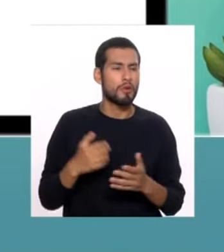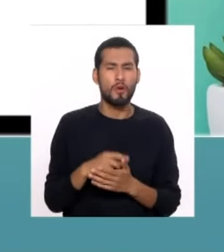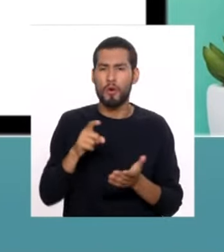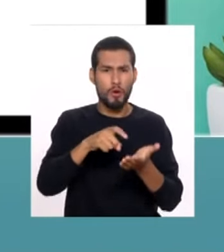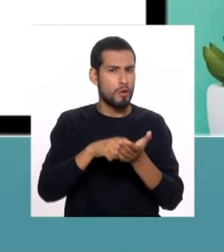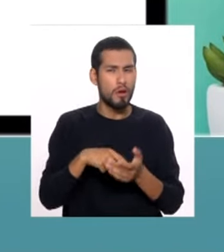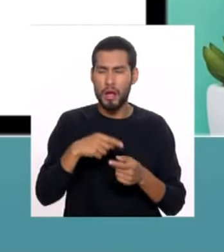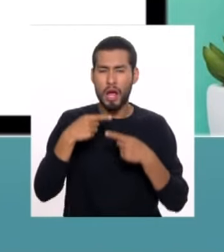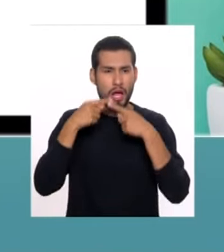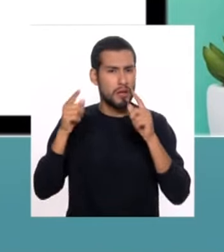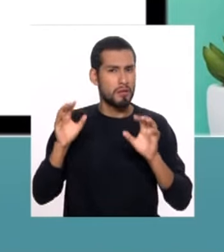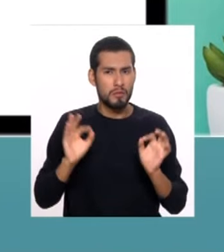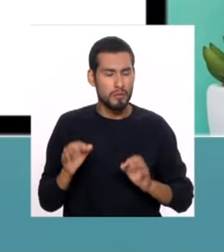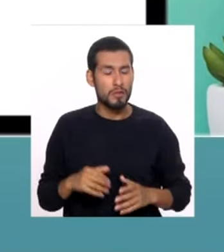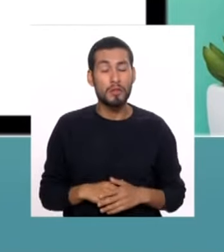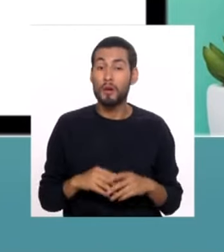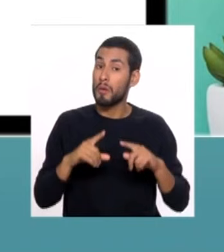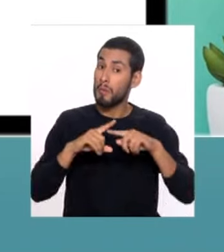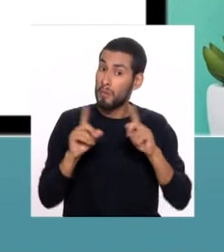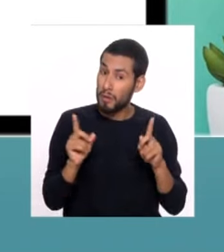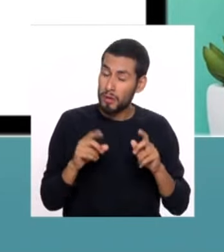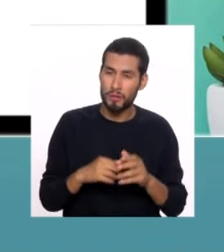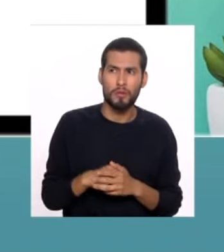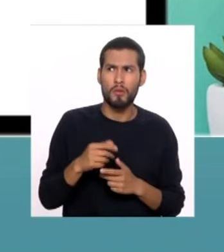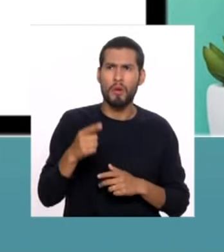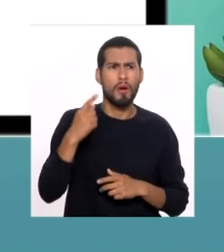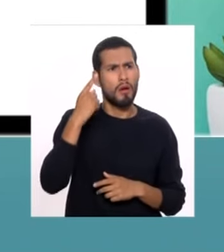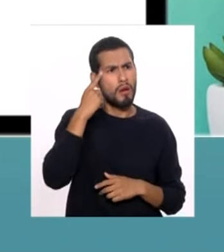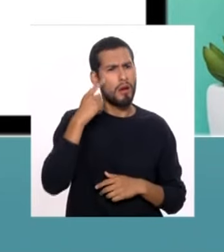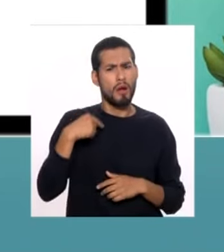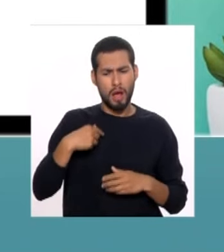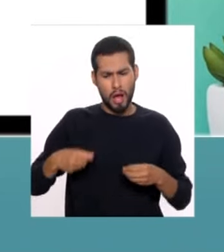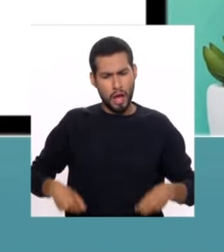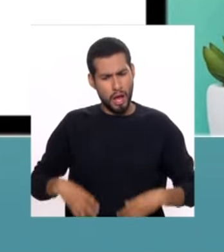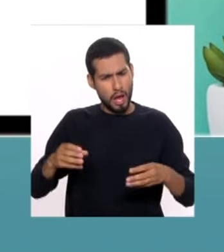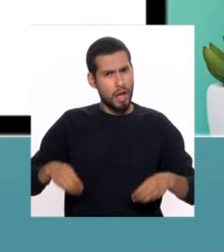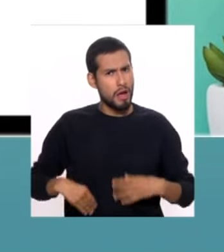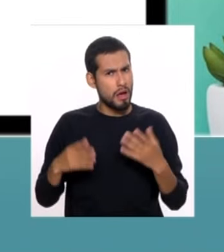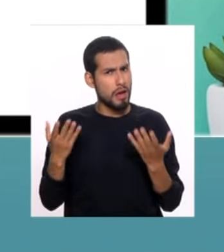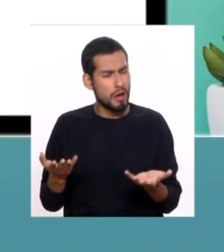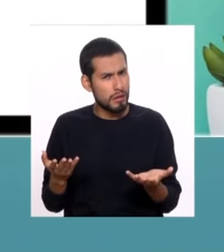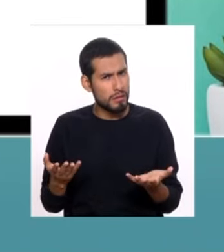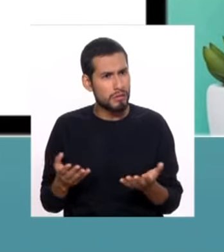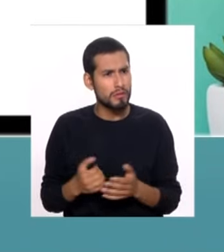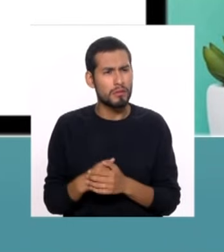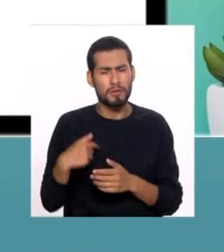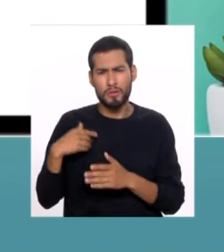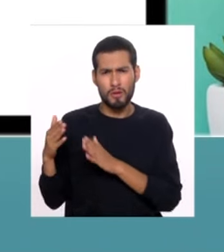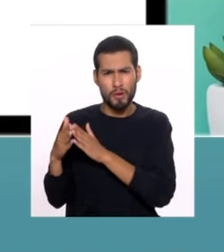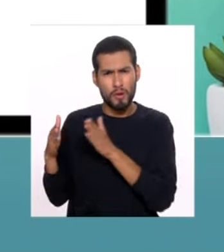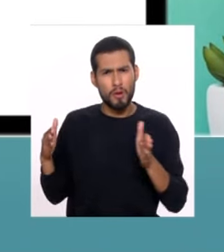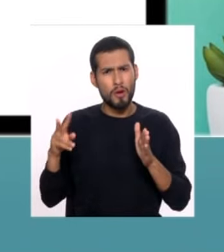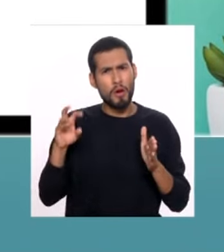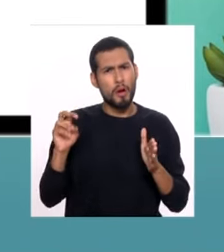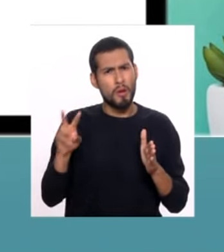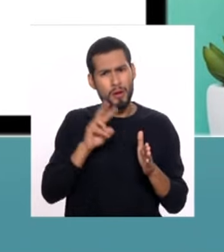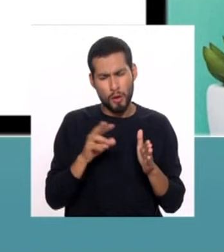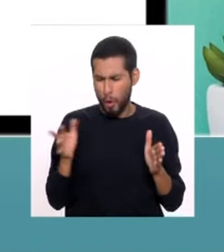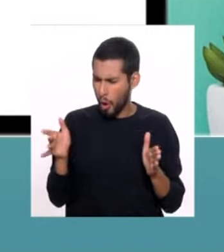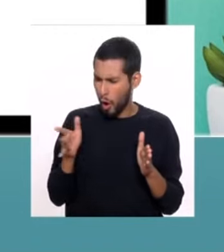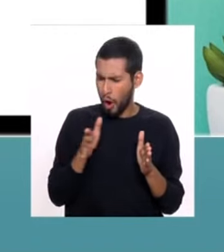obligados a declarar. Sin embargo, ustedes dirán, oye, ¿y todos los gastos que he hecho en el 2022? Claro.